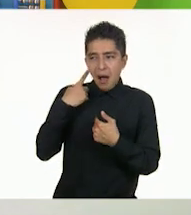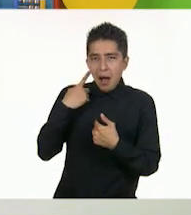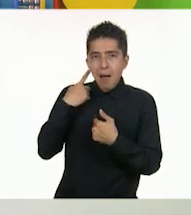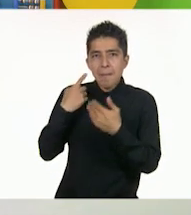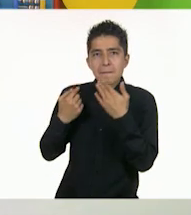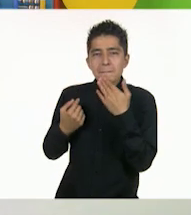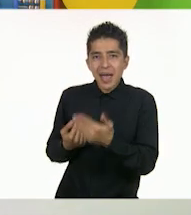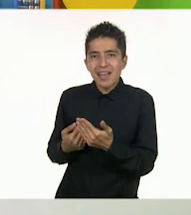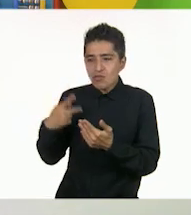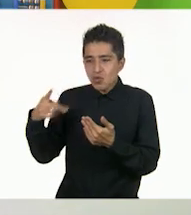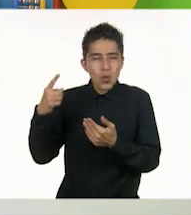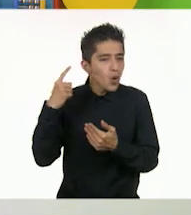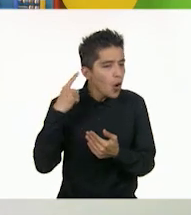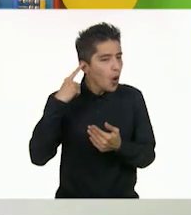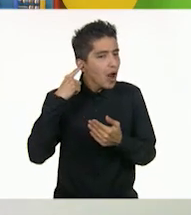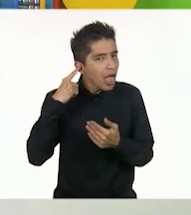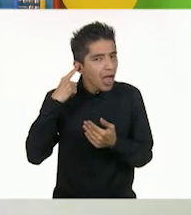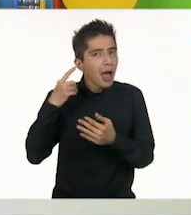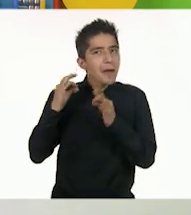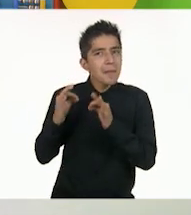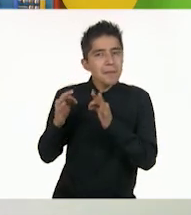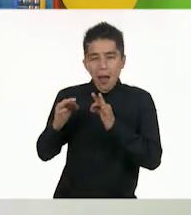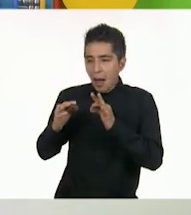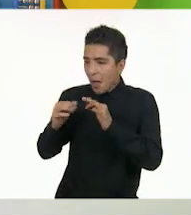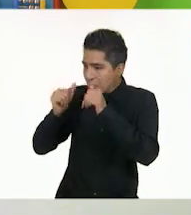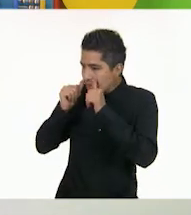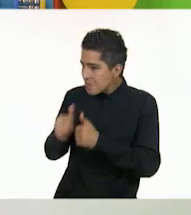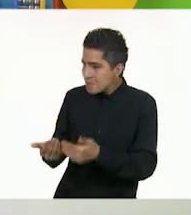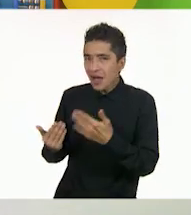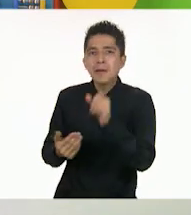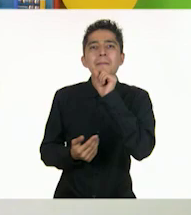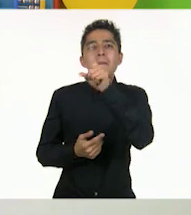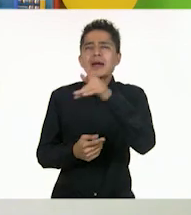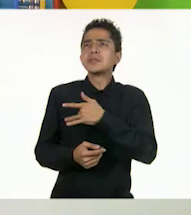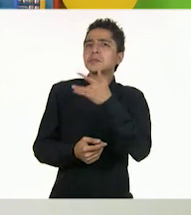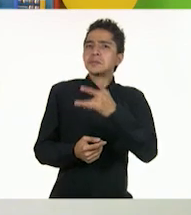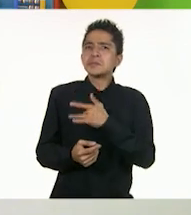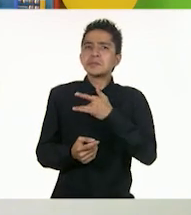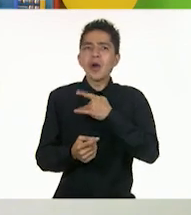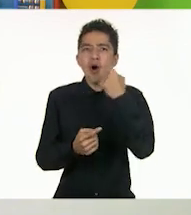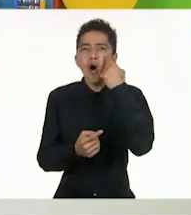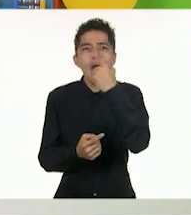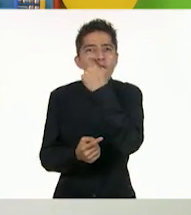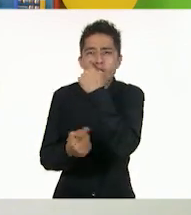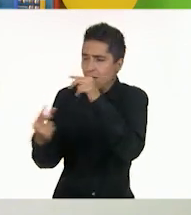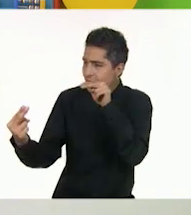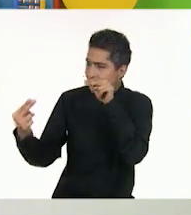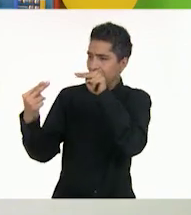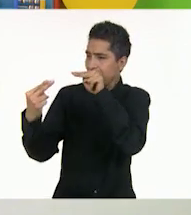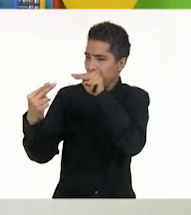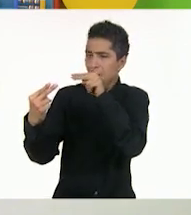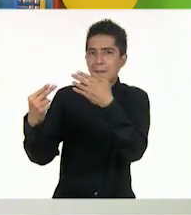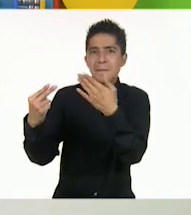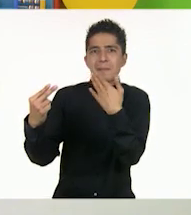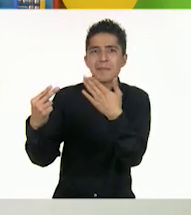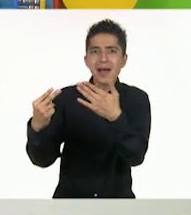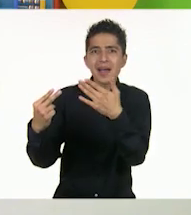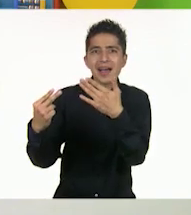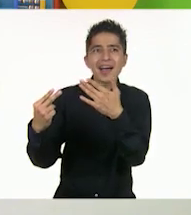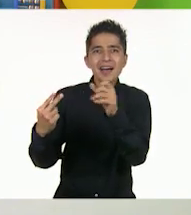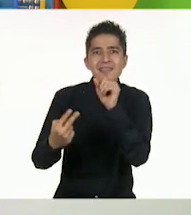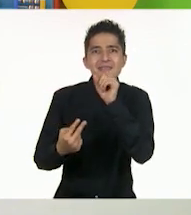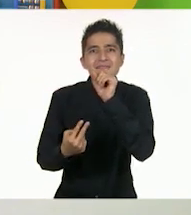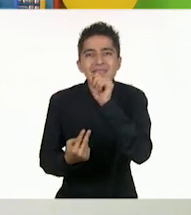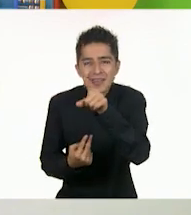con tus orejas, pero también siento como si me escucharas con tus ojos. Y sé que sabes escucharme